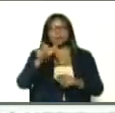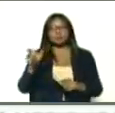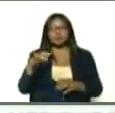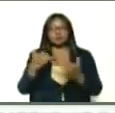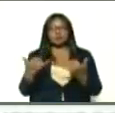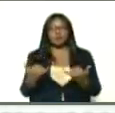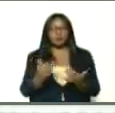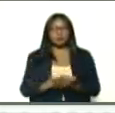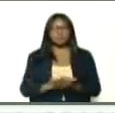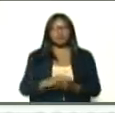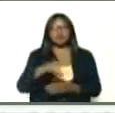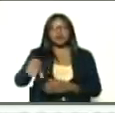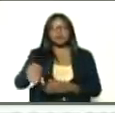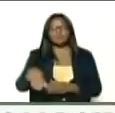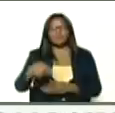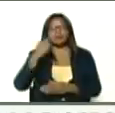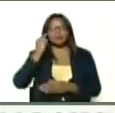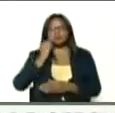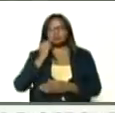Carbativir del estado Sucre,